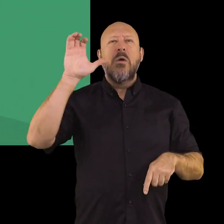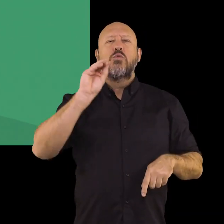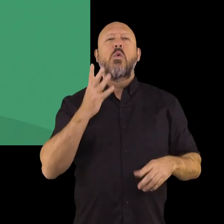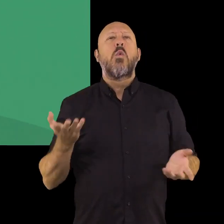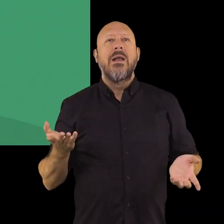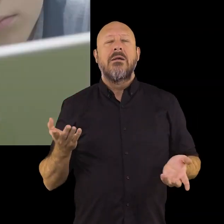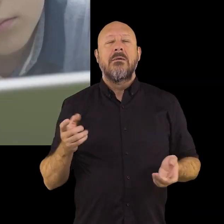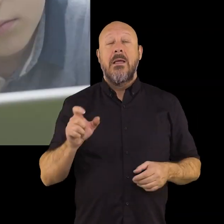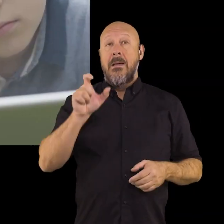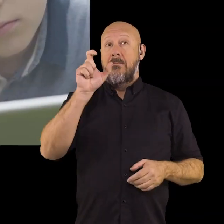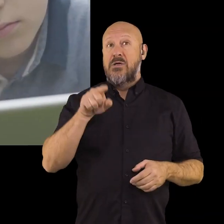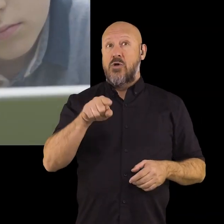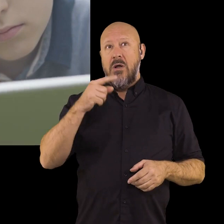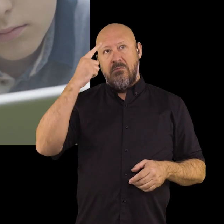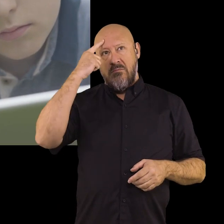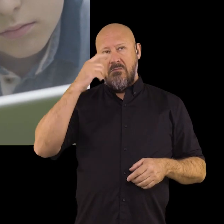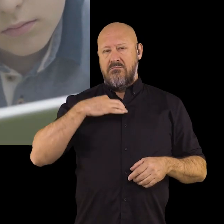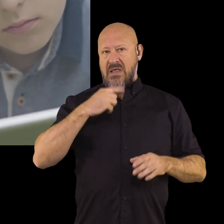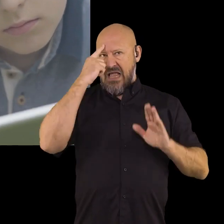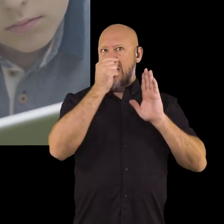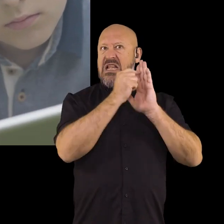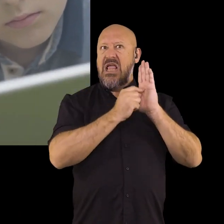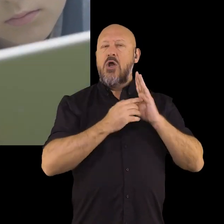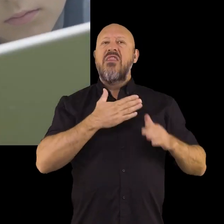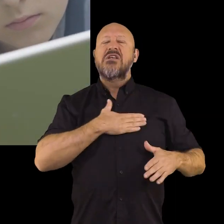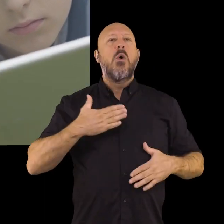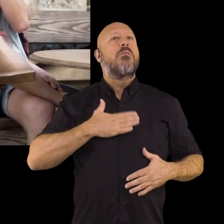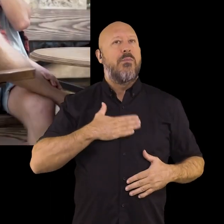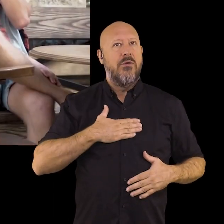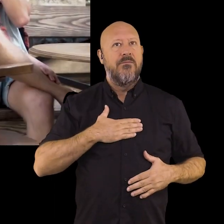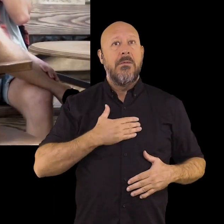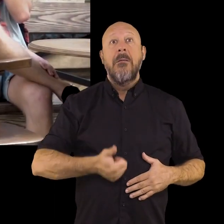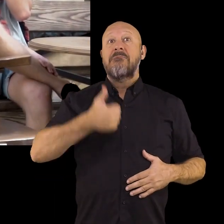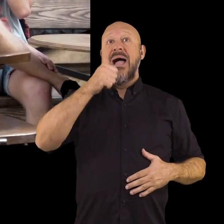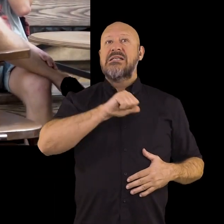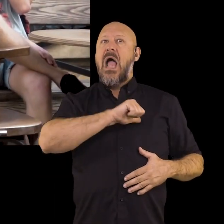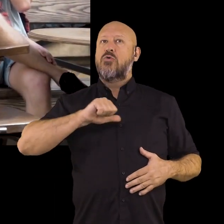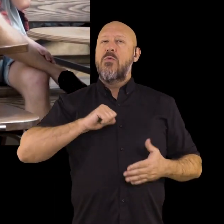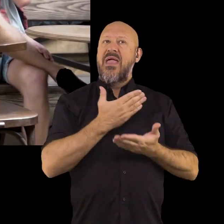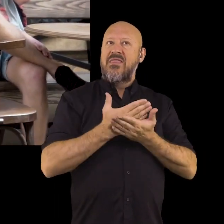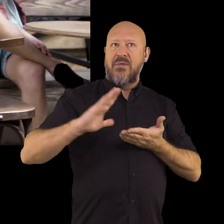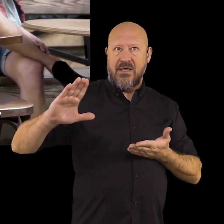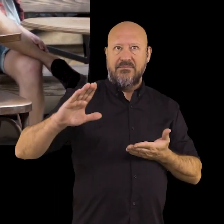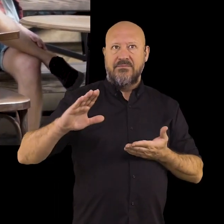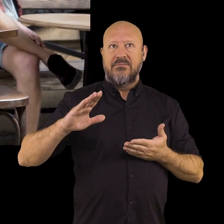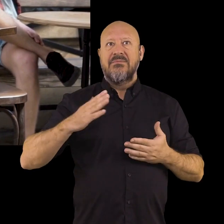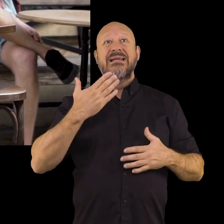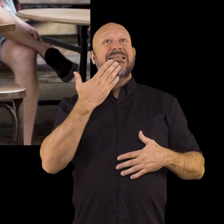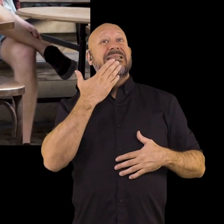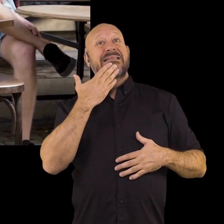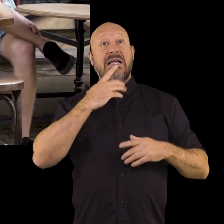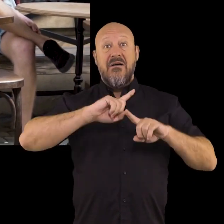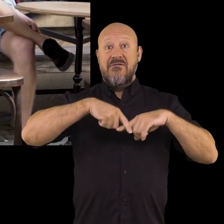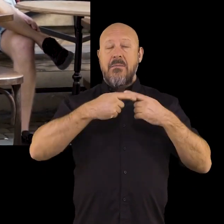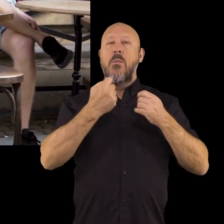diferenciación? La persona tiene criterios y deseos propios. Hay una mayor autonomía e independencia. Hay una cierta